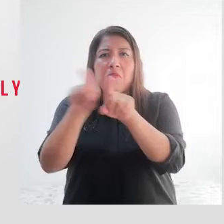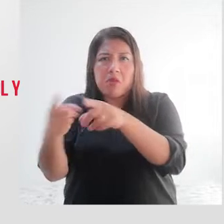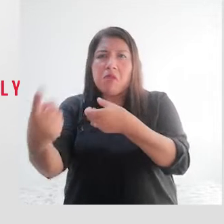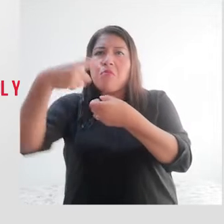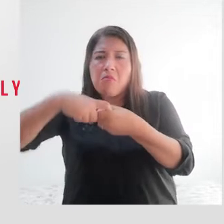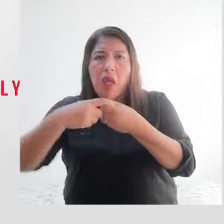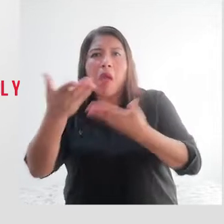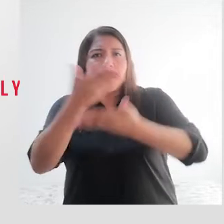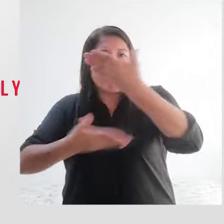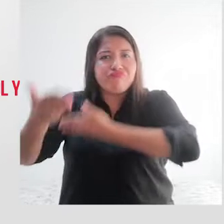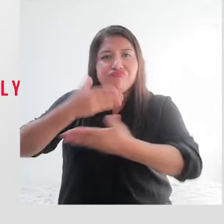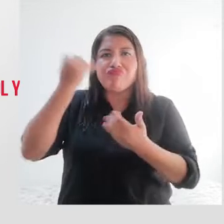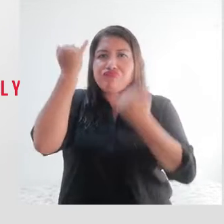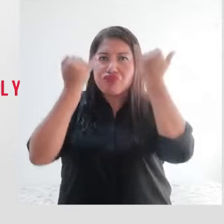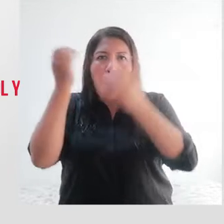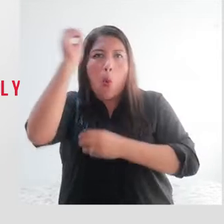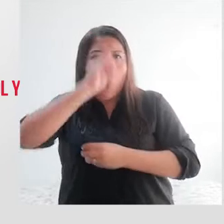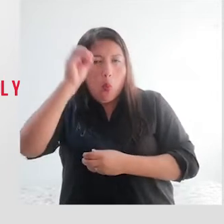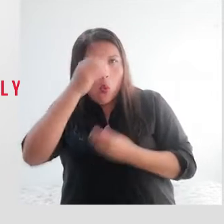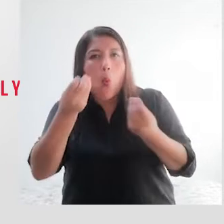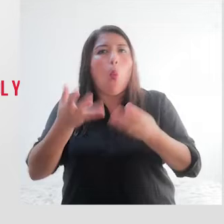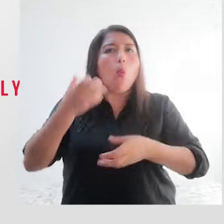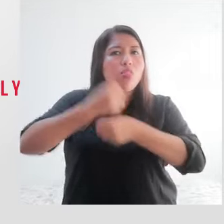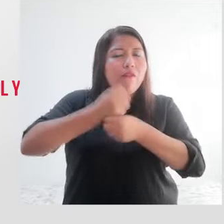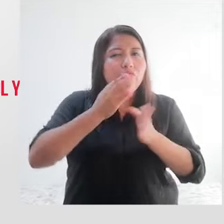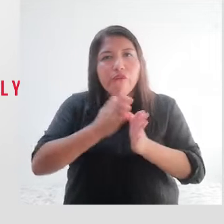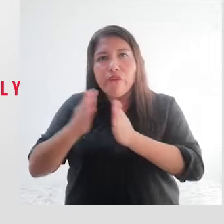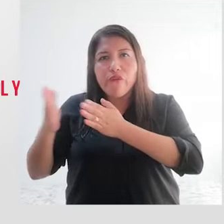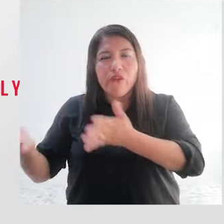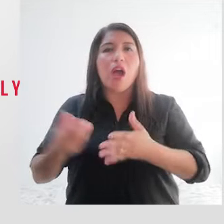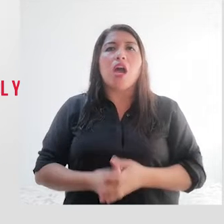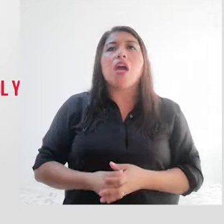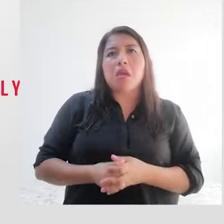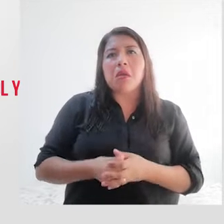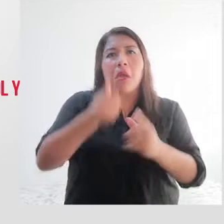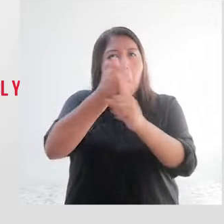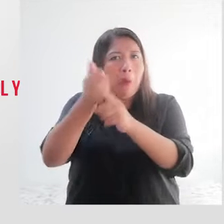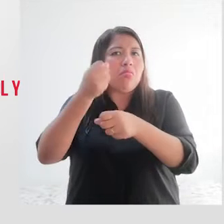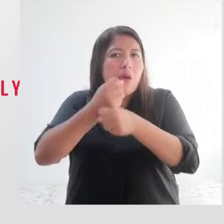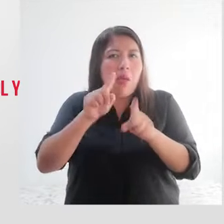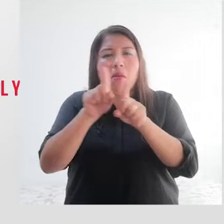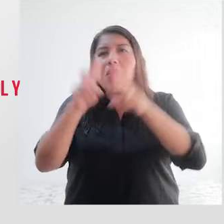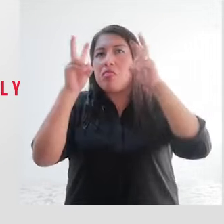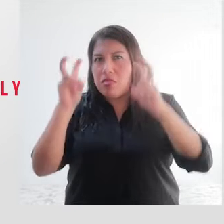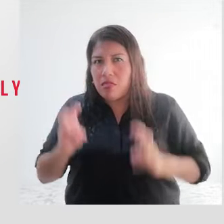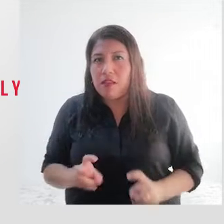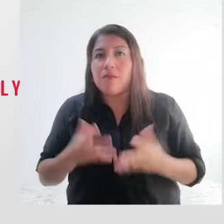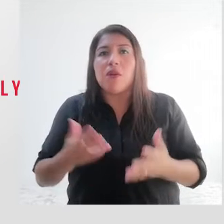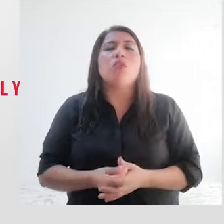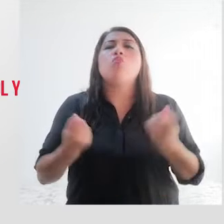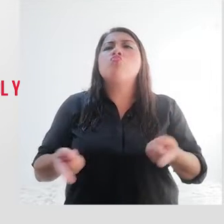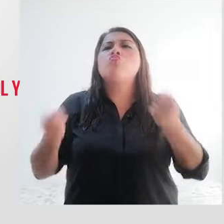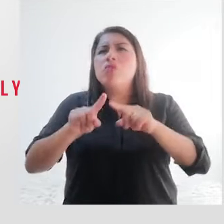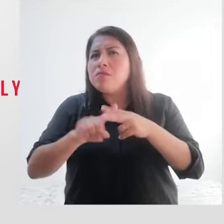revisar, analizar y proponer mecanismos de empleo, empleabilidad y autoempleo. La primera sesión se